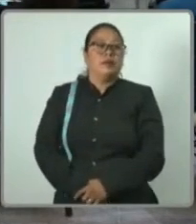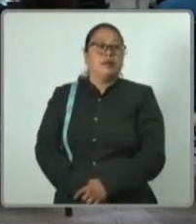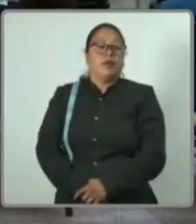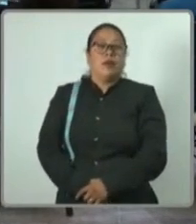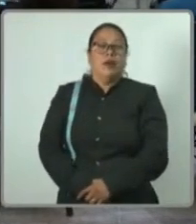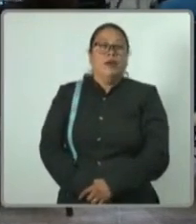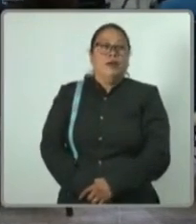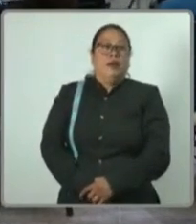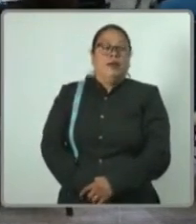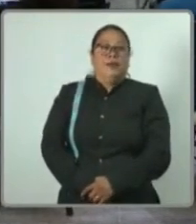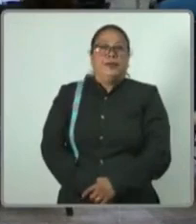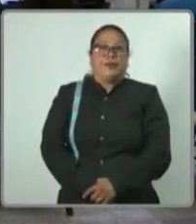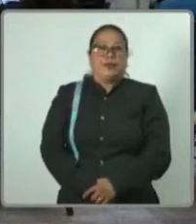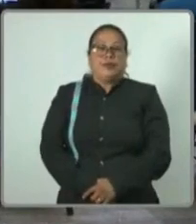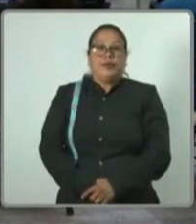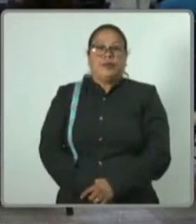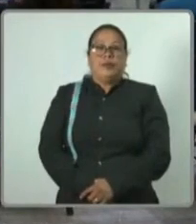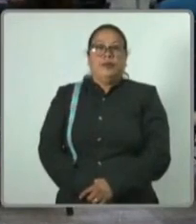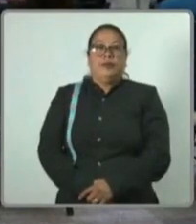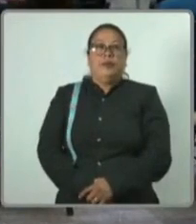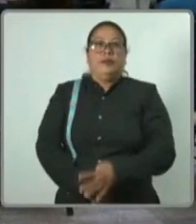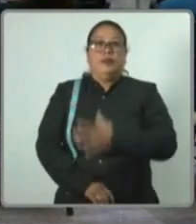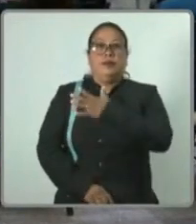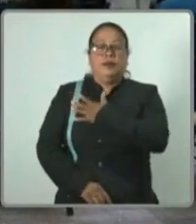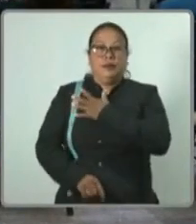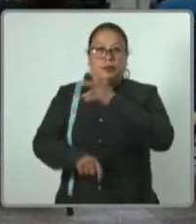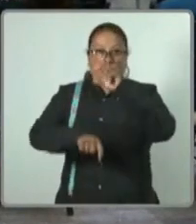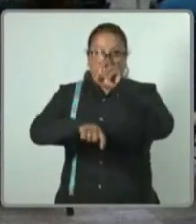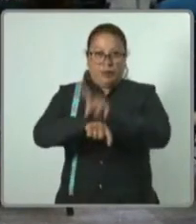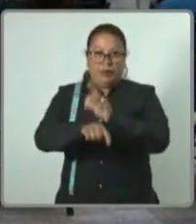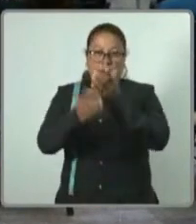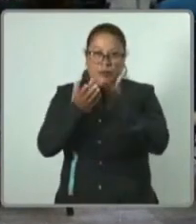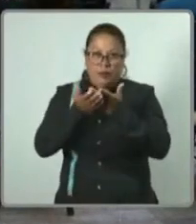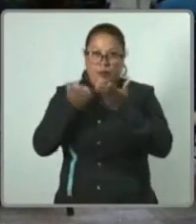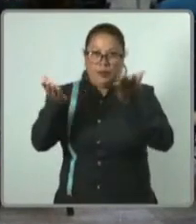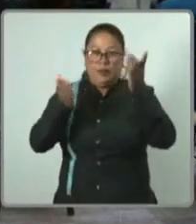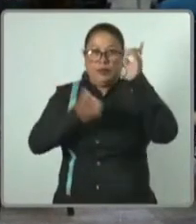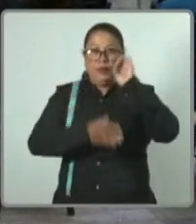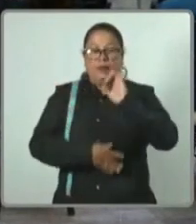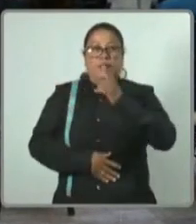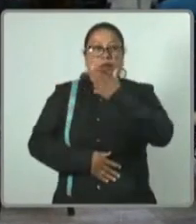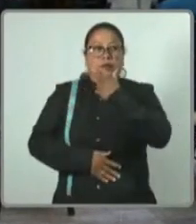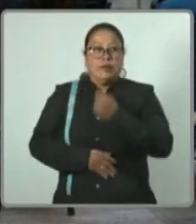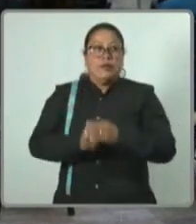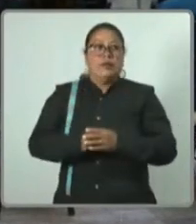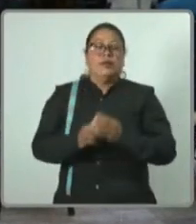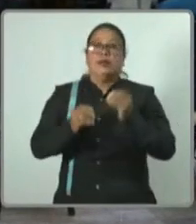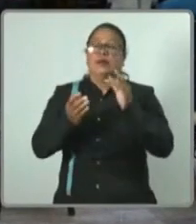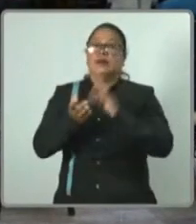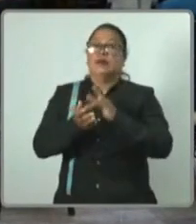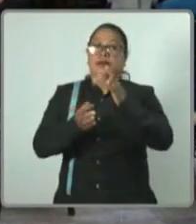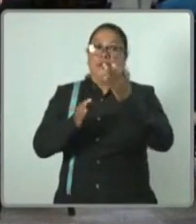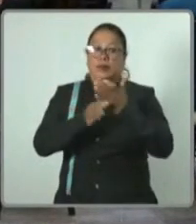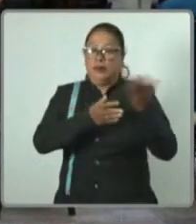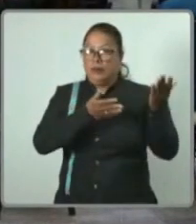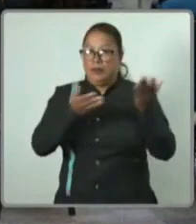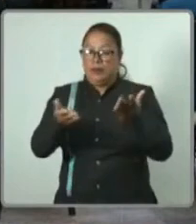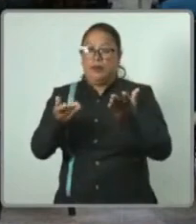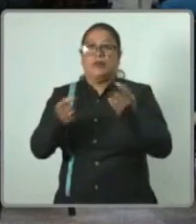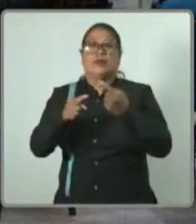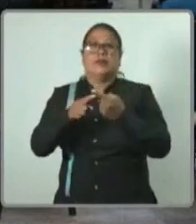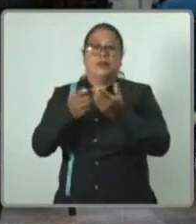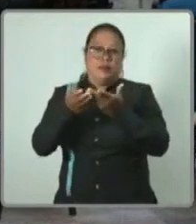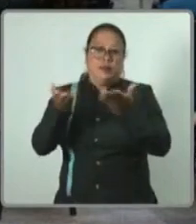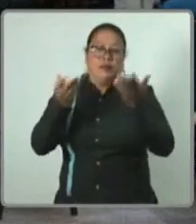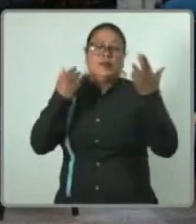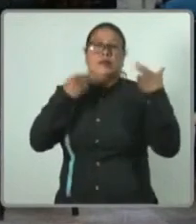Bueno, muy buenos días a todas y todos. Agradecemos la presencia de los representantes de